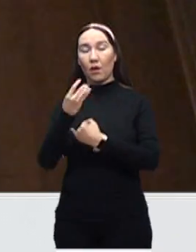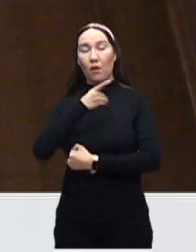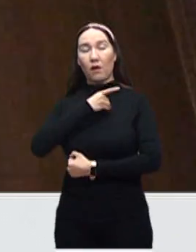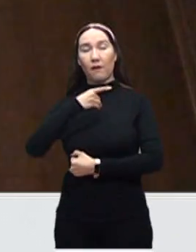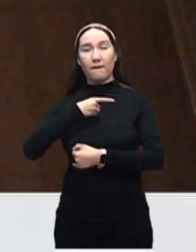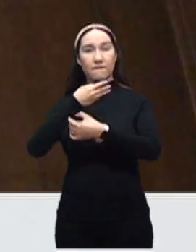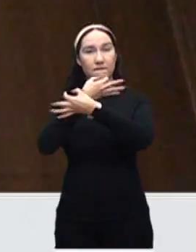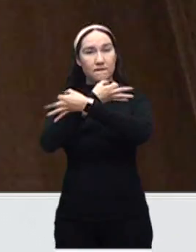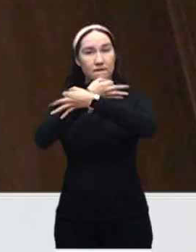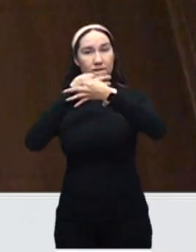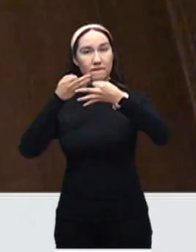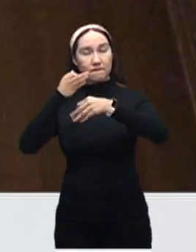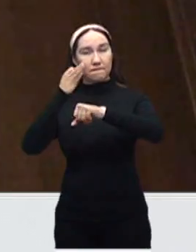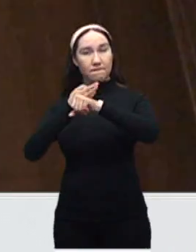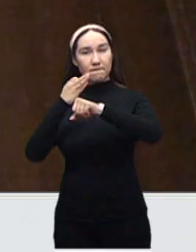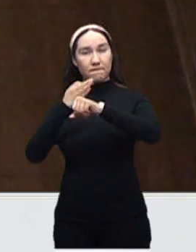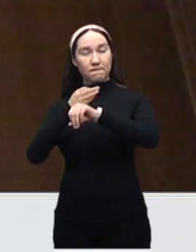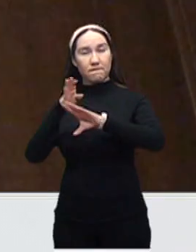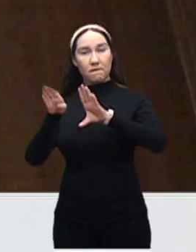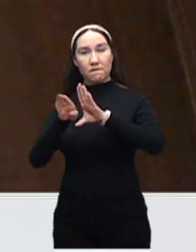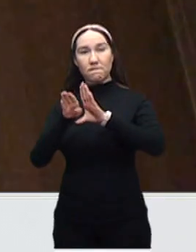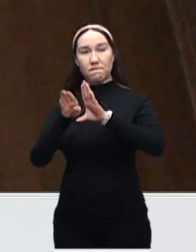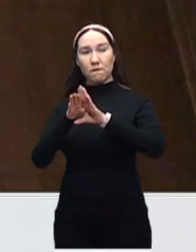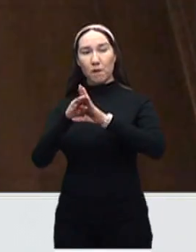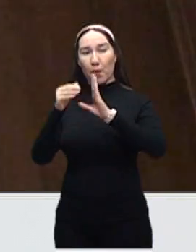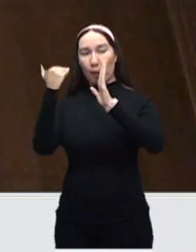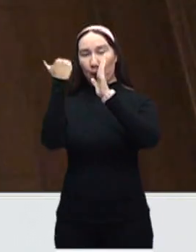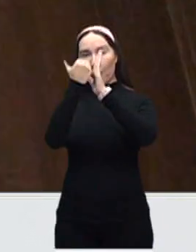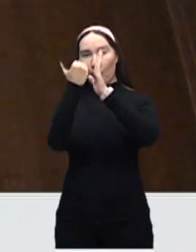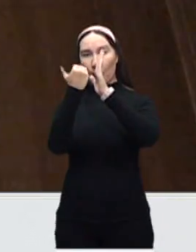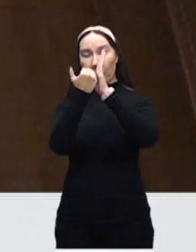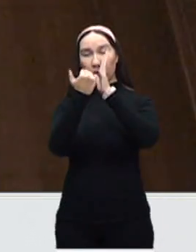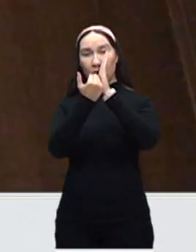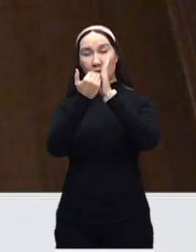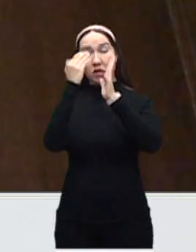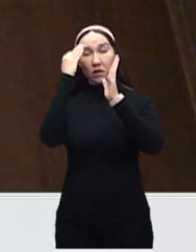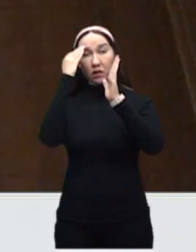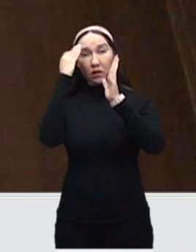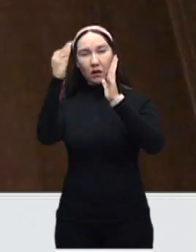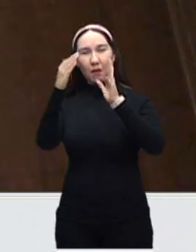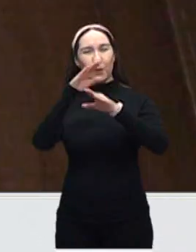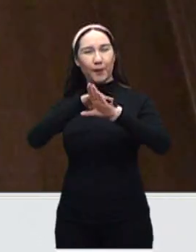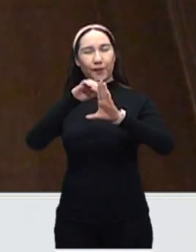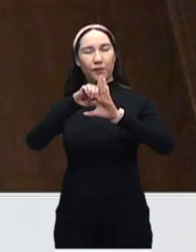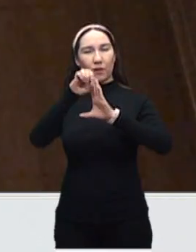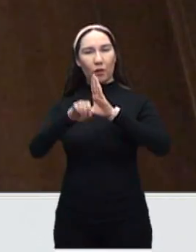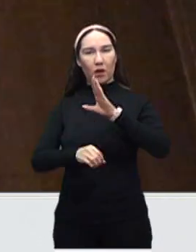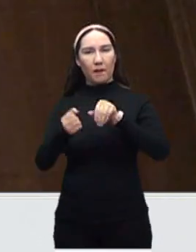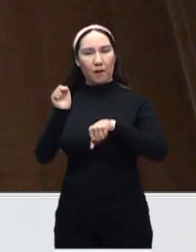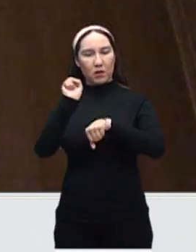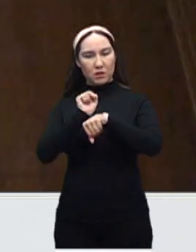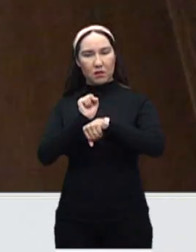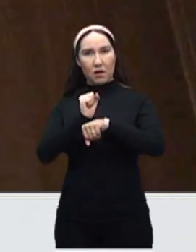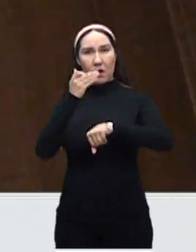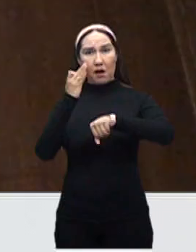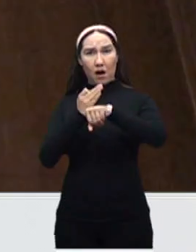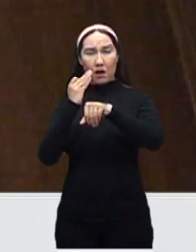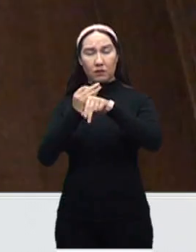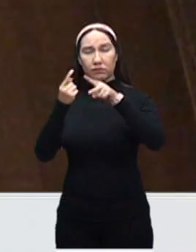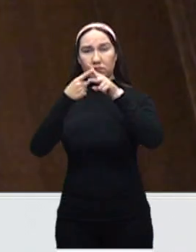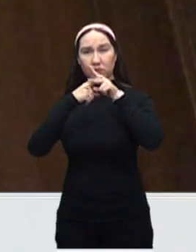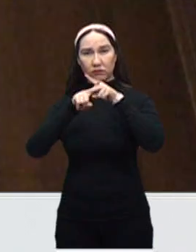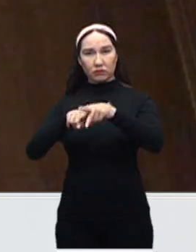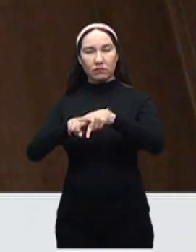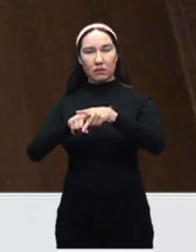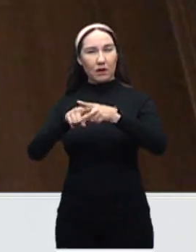que hay una temporalidad en los indicadores, por decir, esta semana apenas estamos iniciando con la